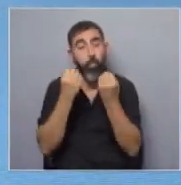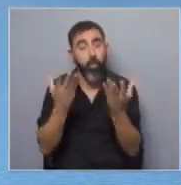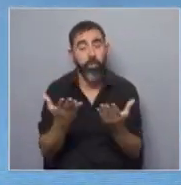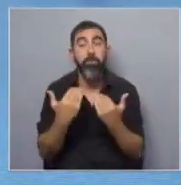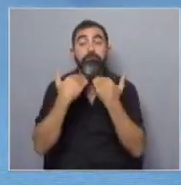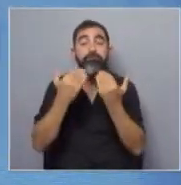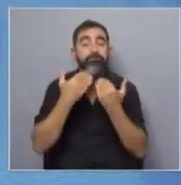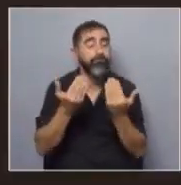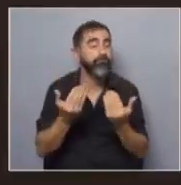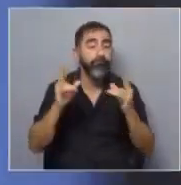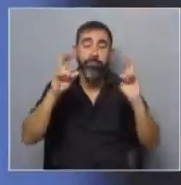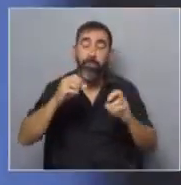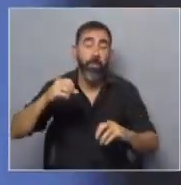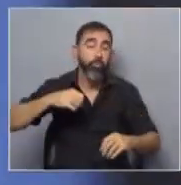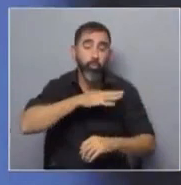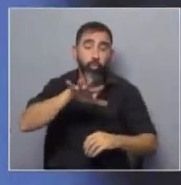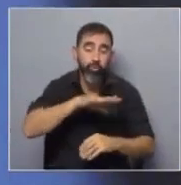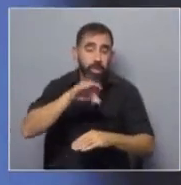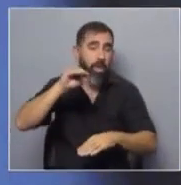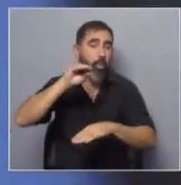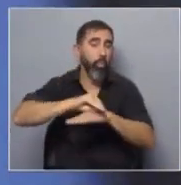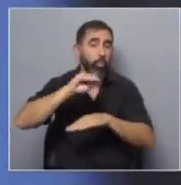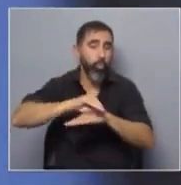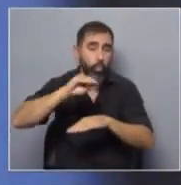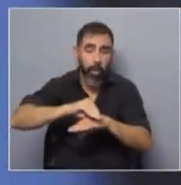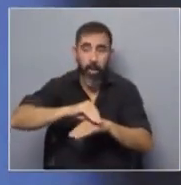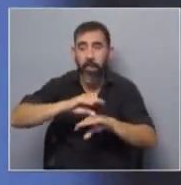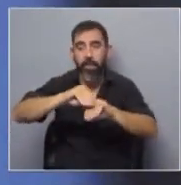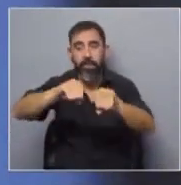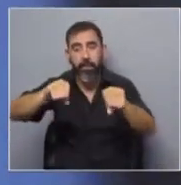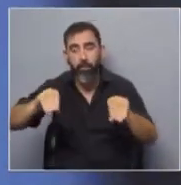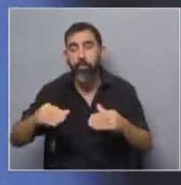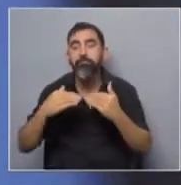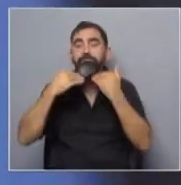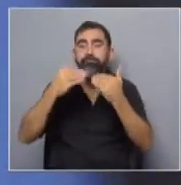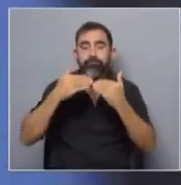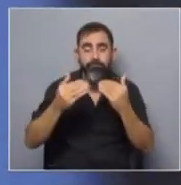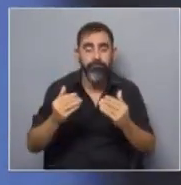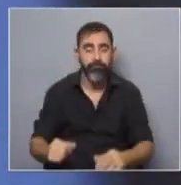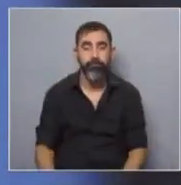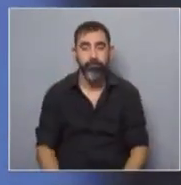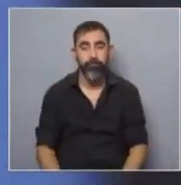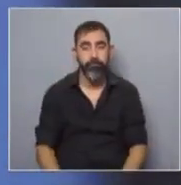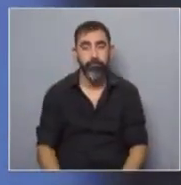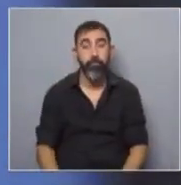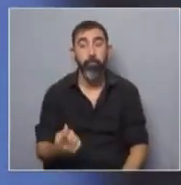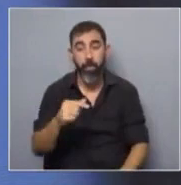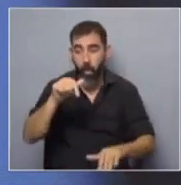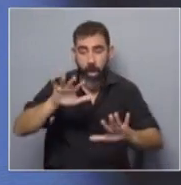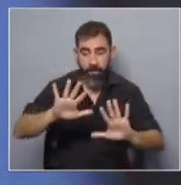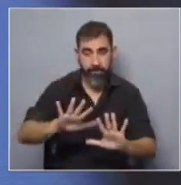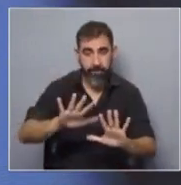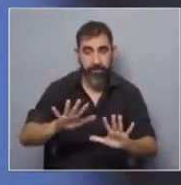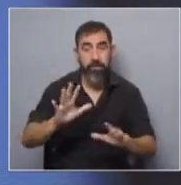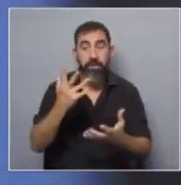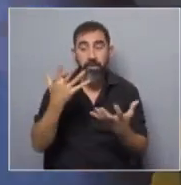Tienen que ver con una cuestión sociocultural, demográfica, territorial. Debe ser, debe haber muchos valores en el medio. Pero la cuestión es que nos pasa esto. Y